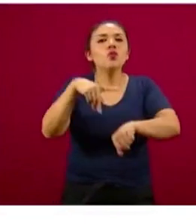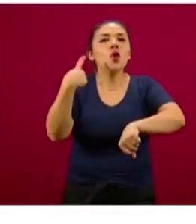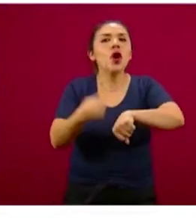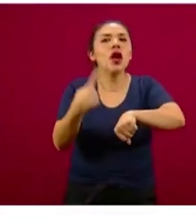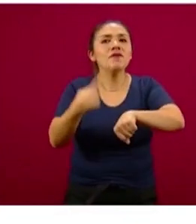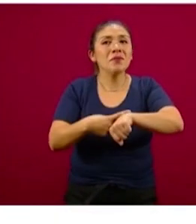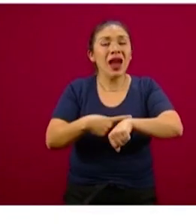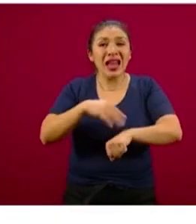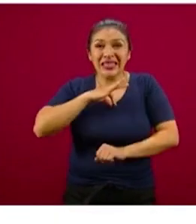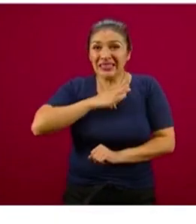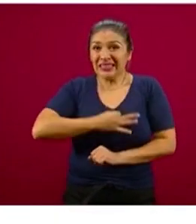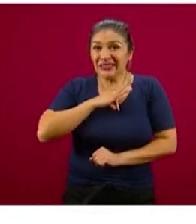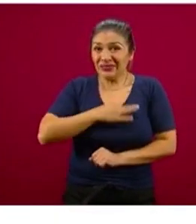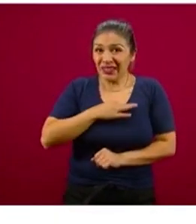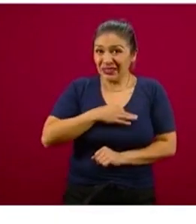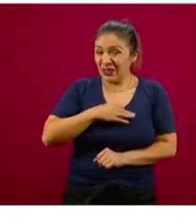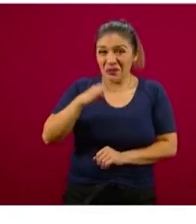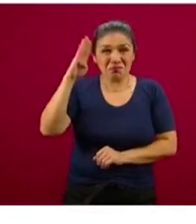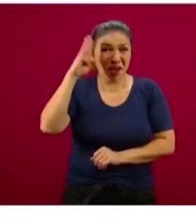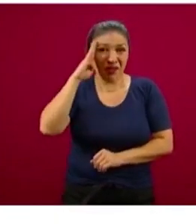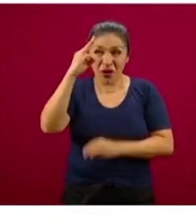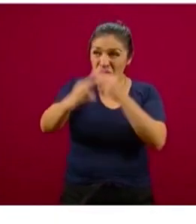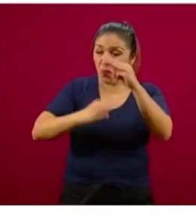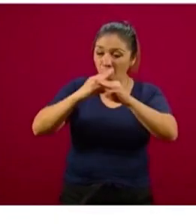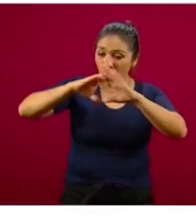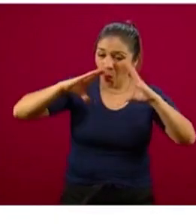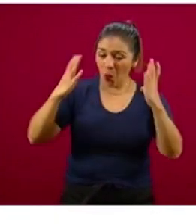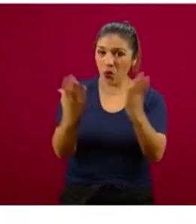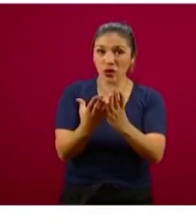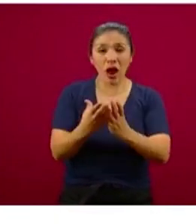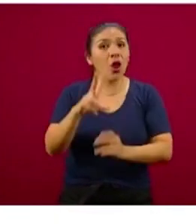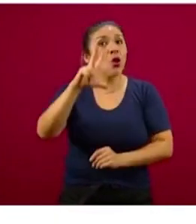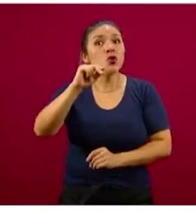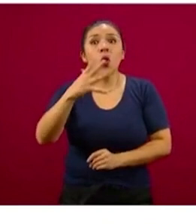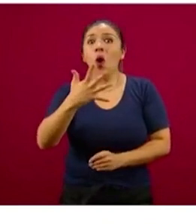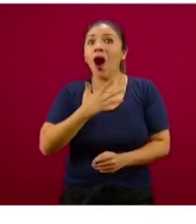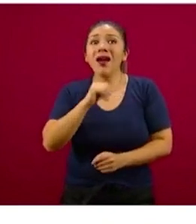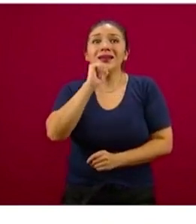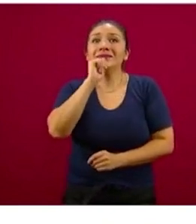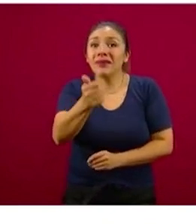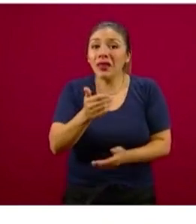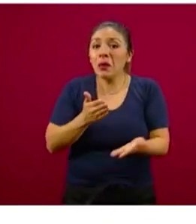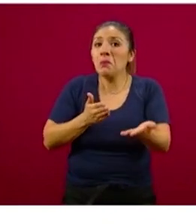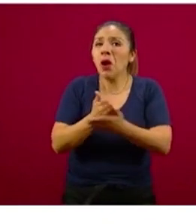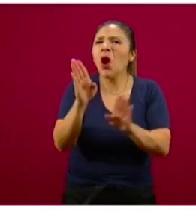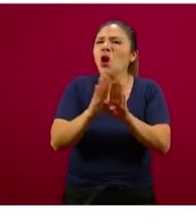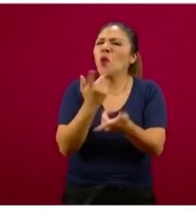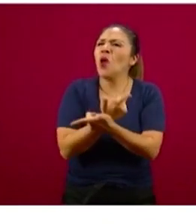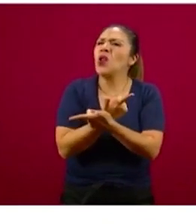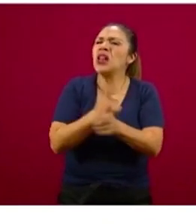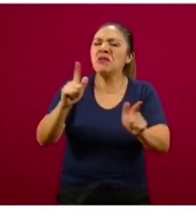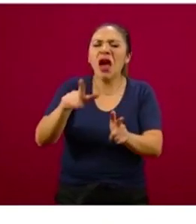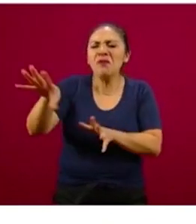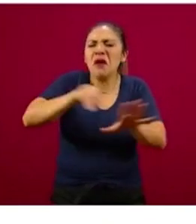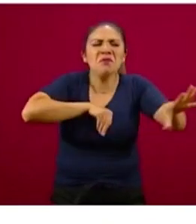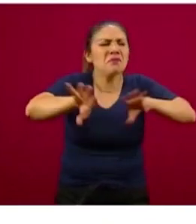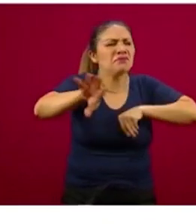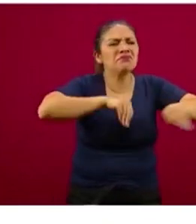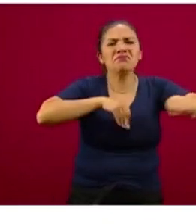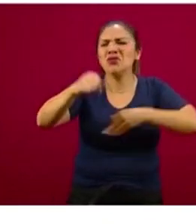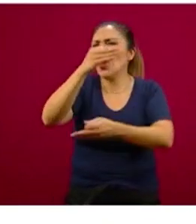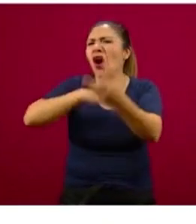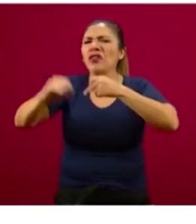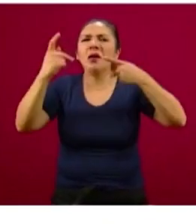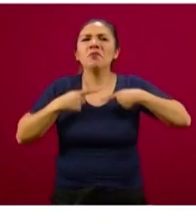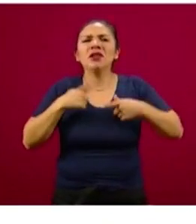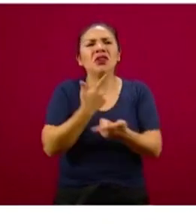infecciosa de carácter pandémico cuando no hubiera intervenciones, cuando la dejamos a libre evolución, que se contagien todos